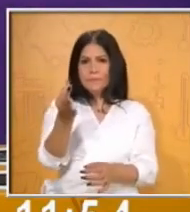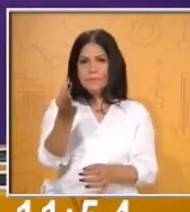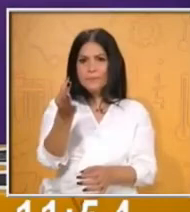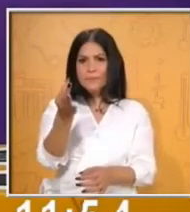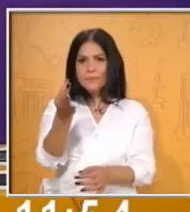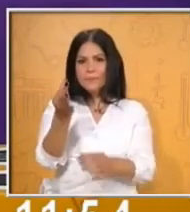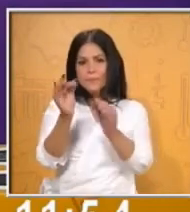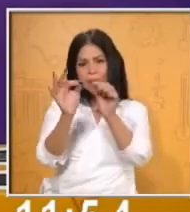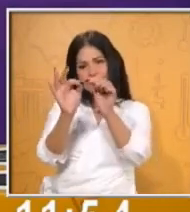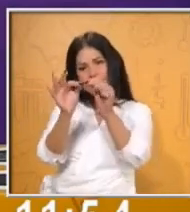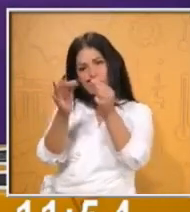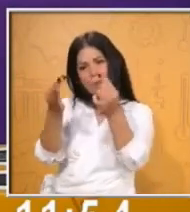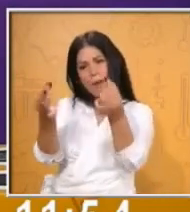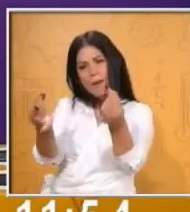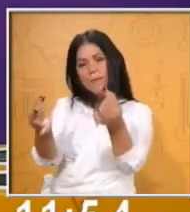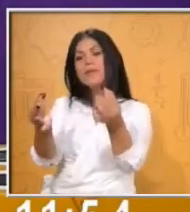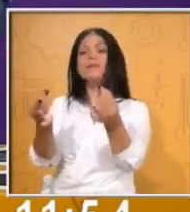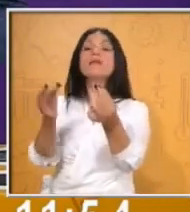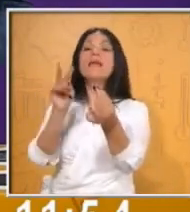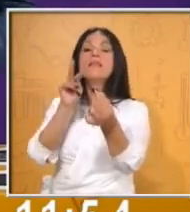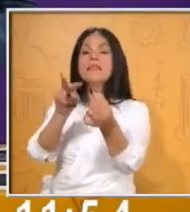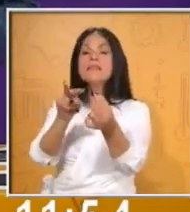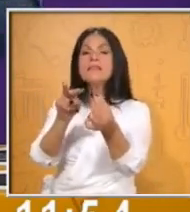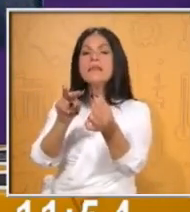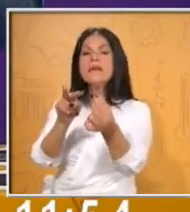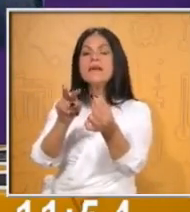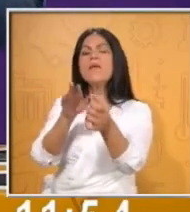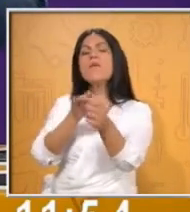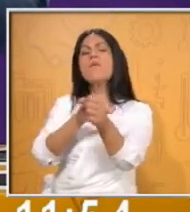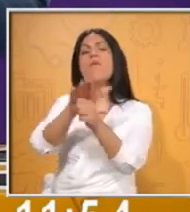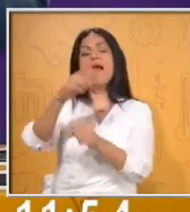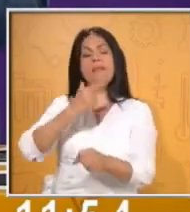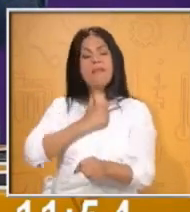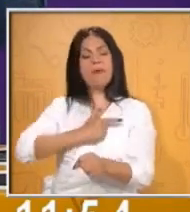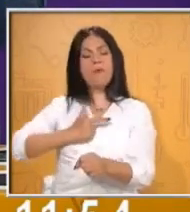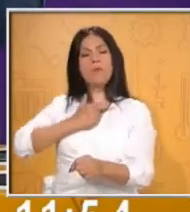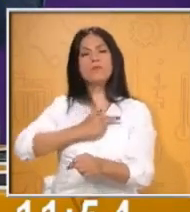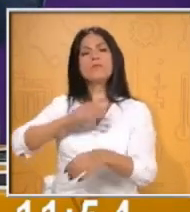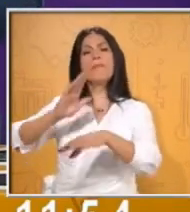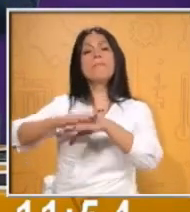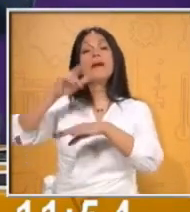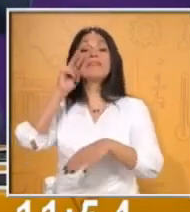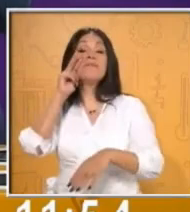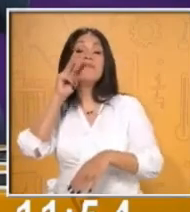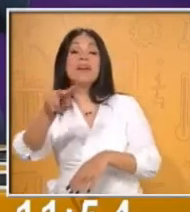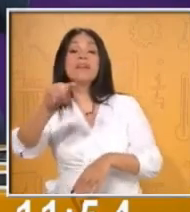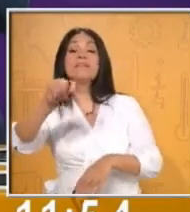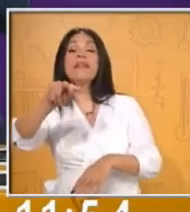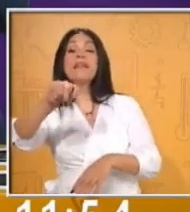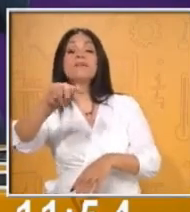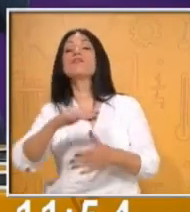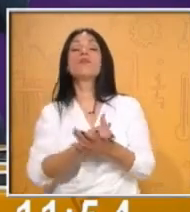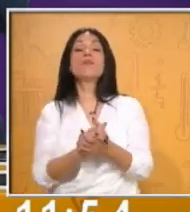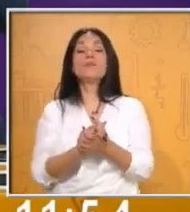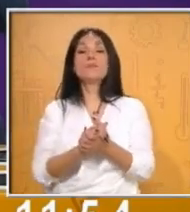Dice aquí, ¿cuáles son tus programas favoritos? Y aquí, esta respuesta,